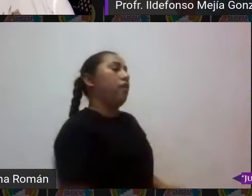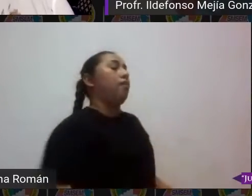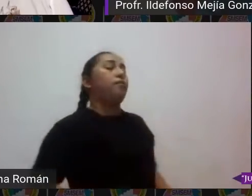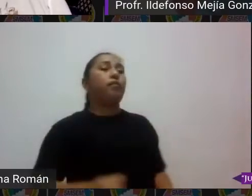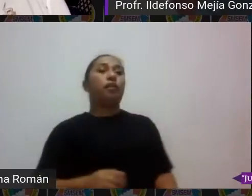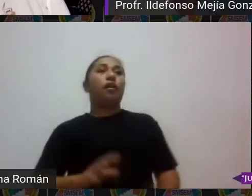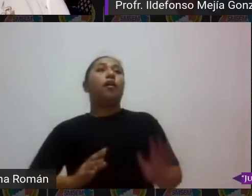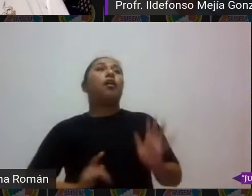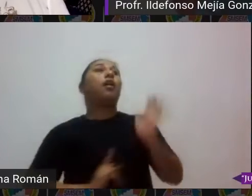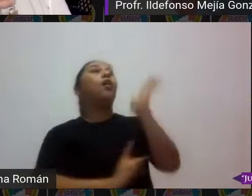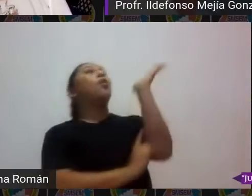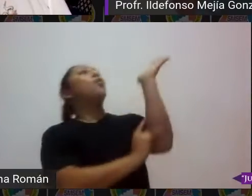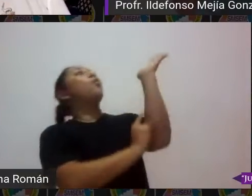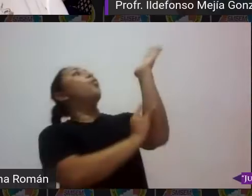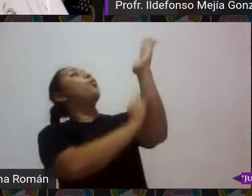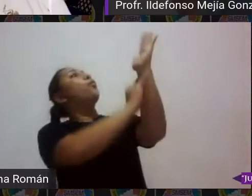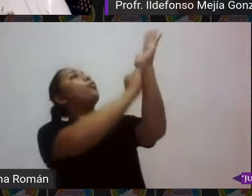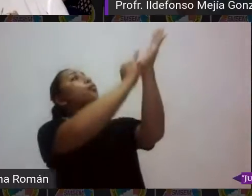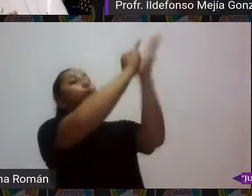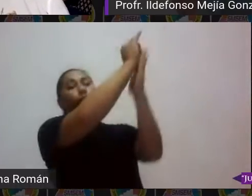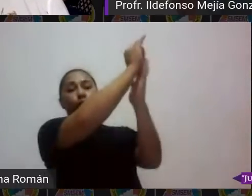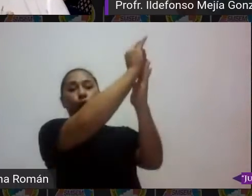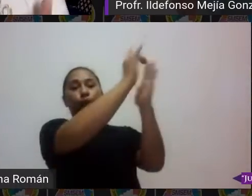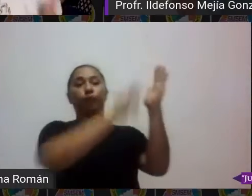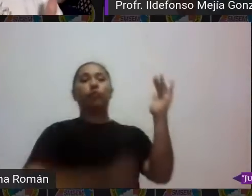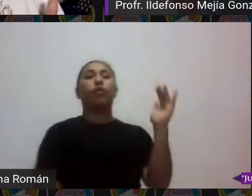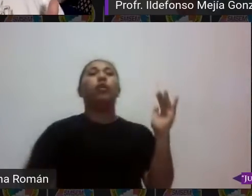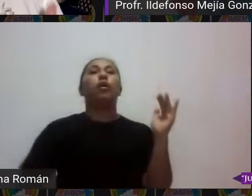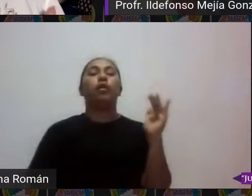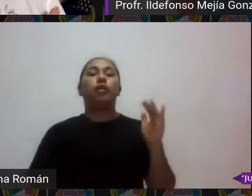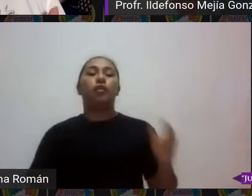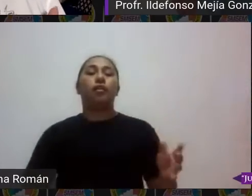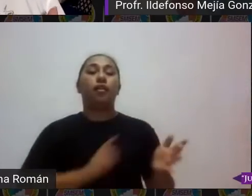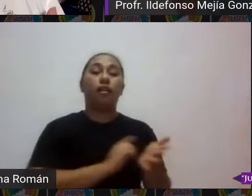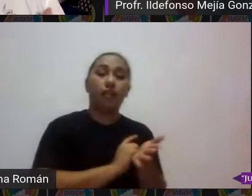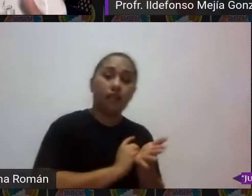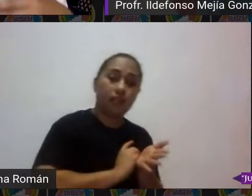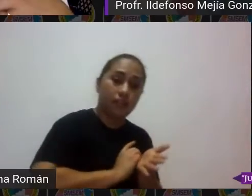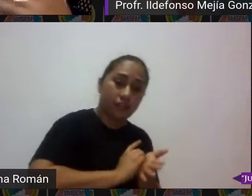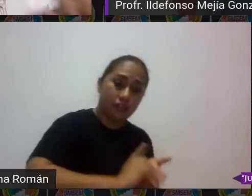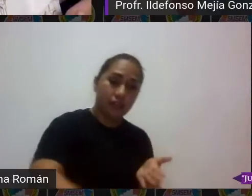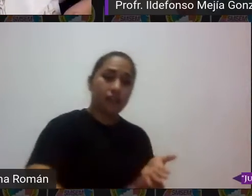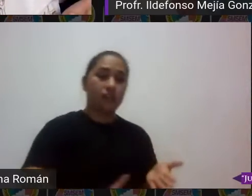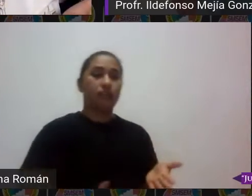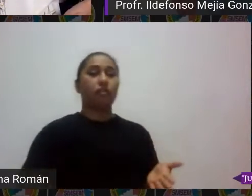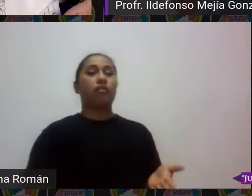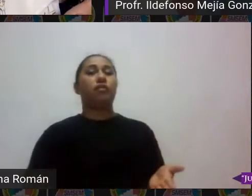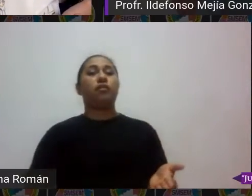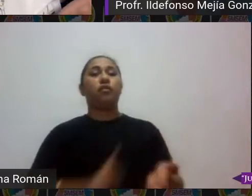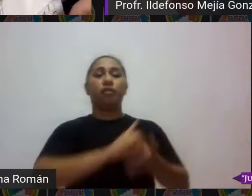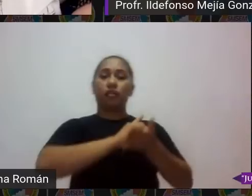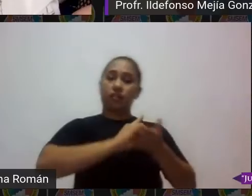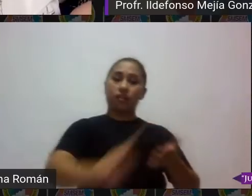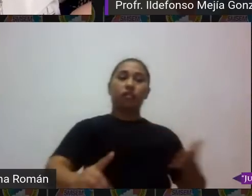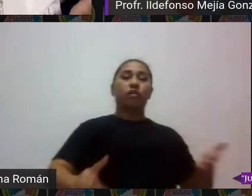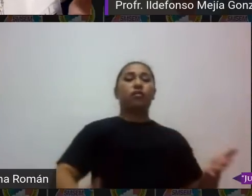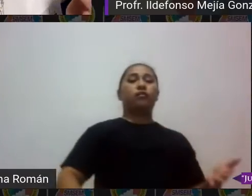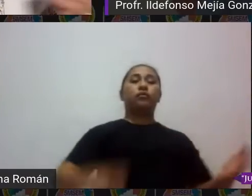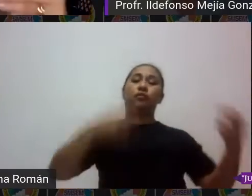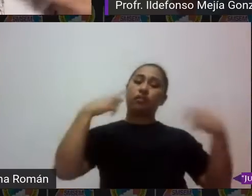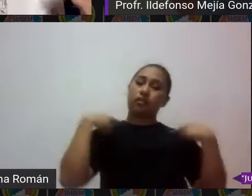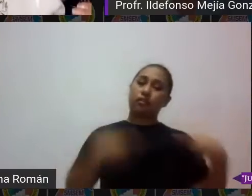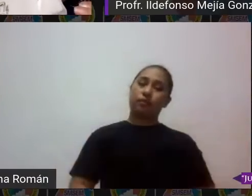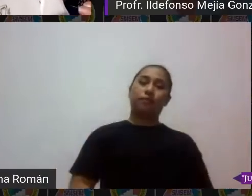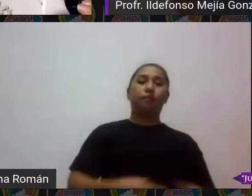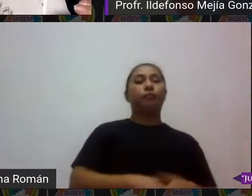igual que todos porque tiene derecho a la equidad que vas a hacer ser cuando se sepa que hay